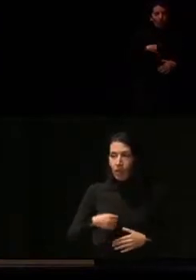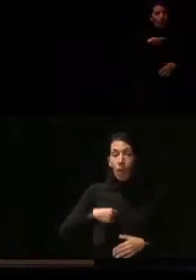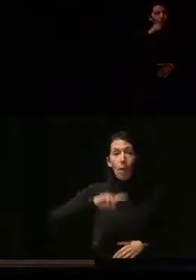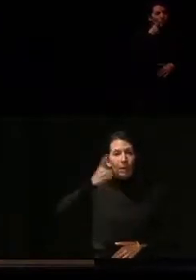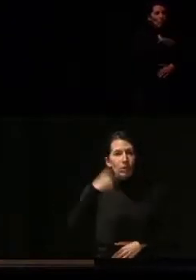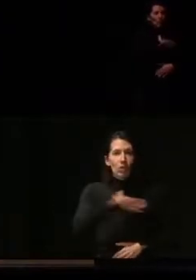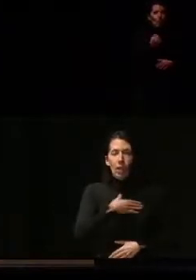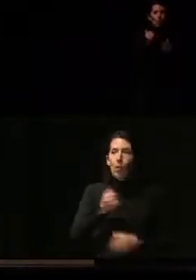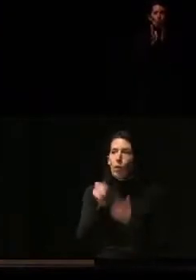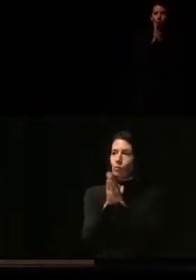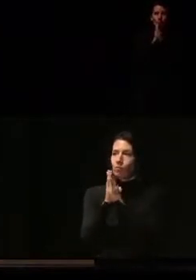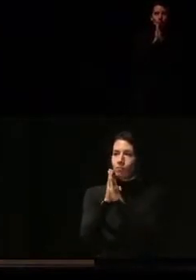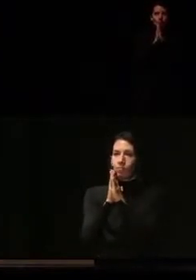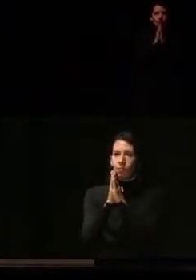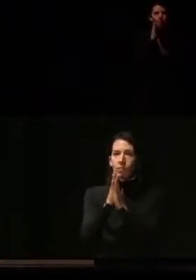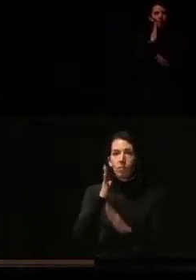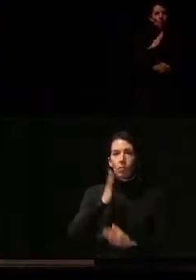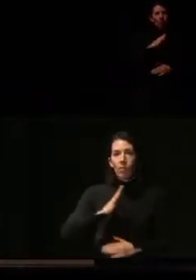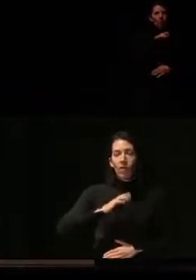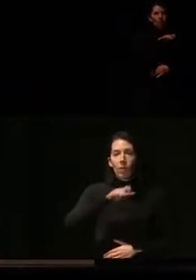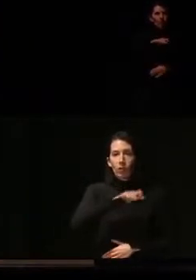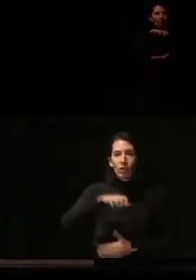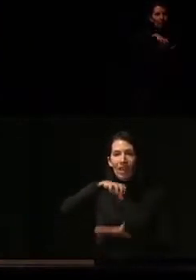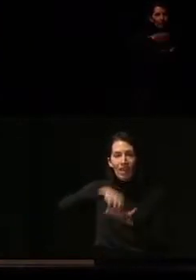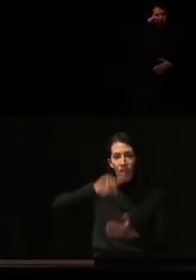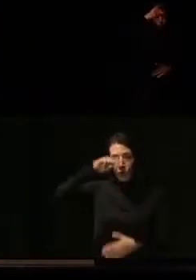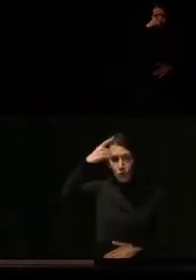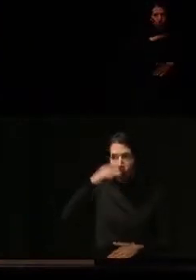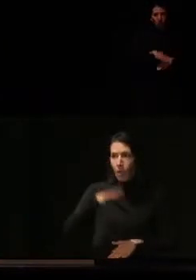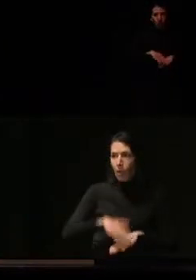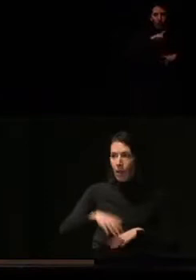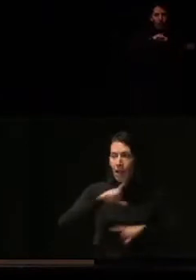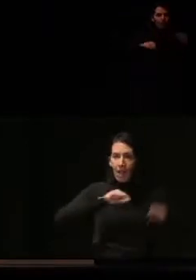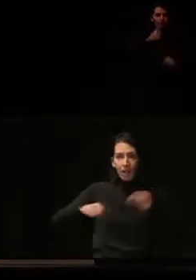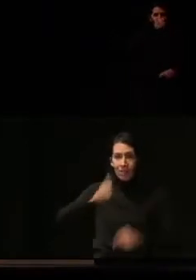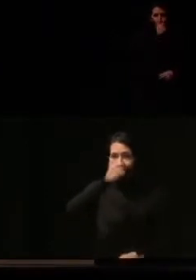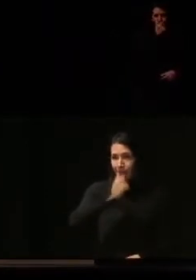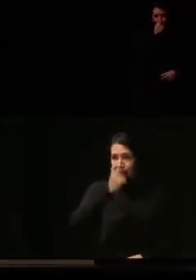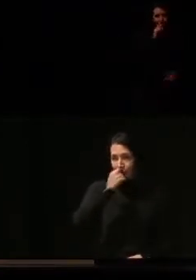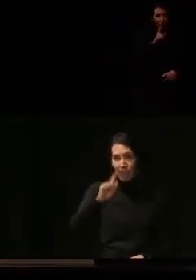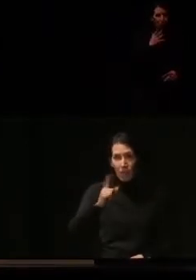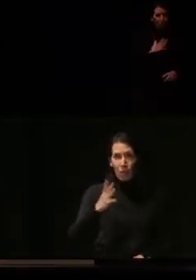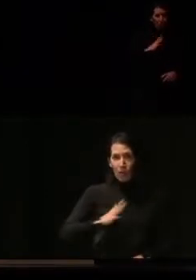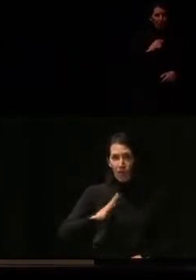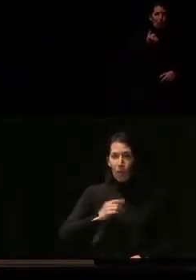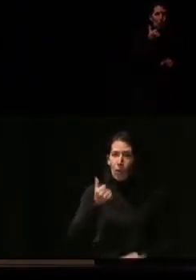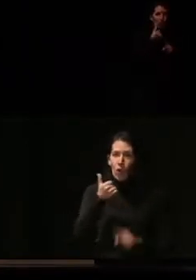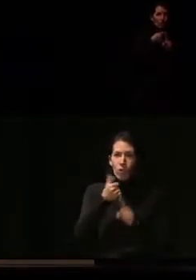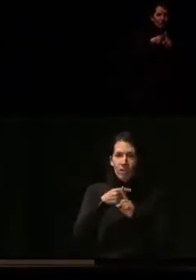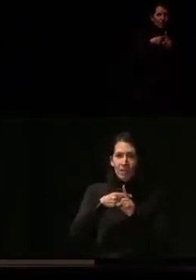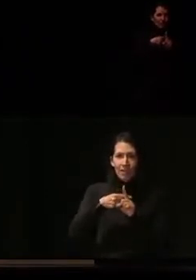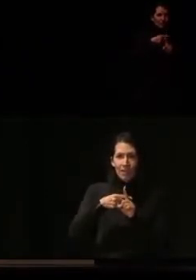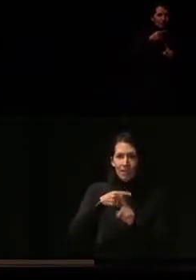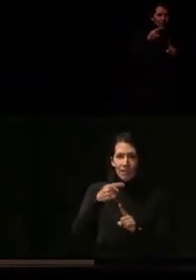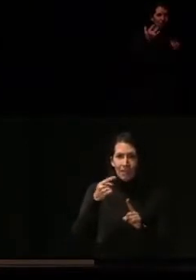quería hacer un ruego a los del Centro Cultural, para que no salgamos todos constipados, que suban la temperatura.